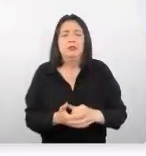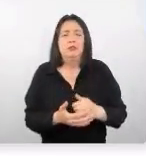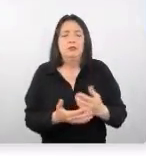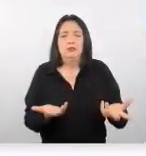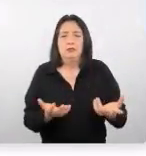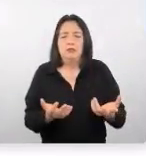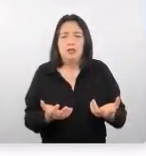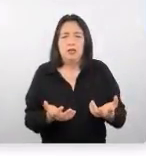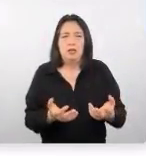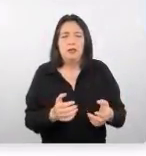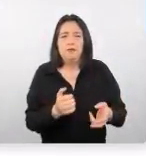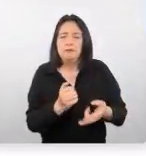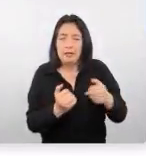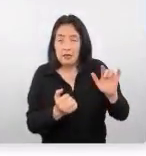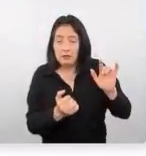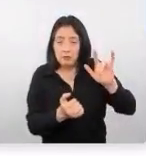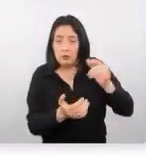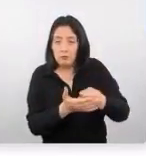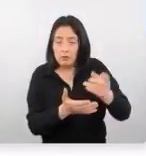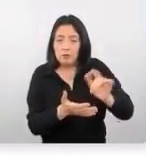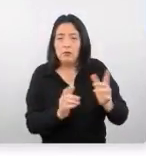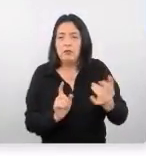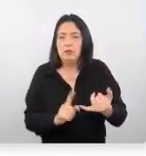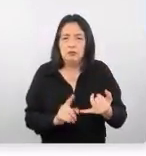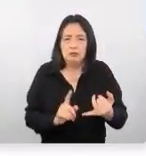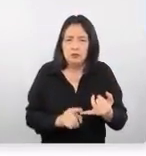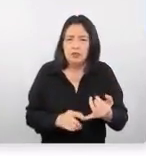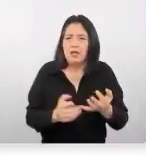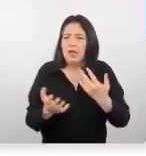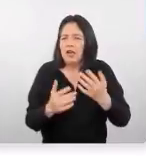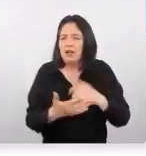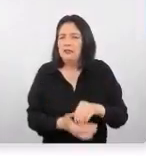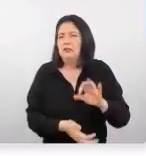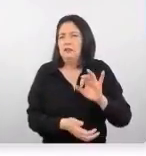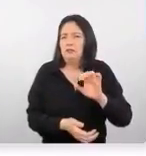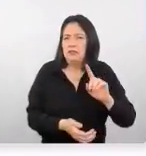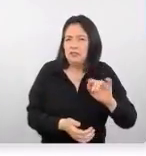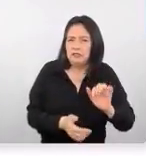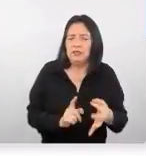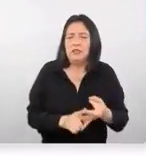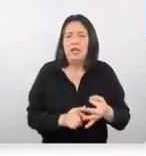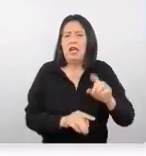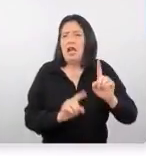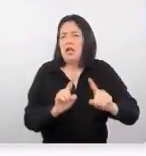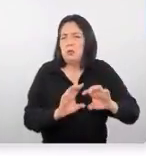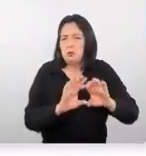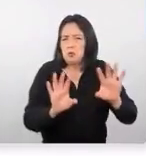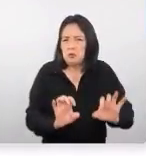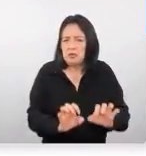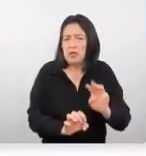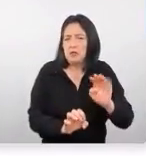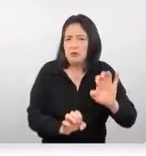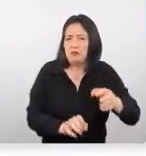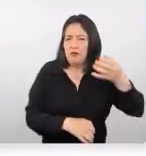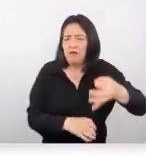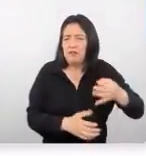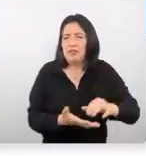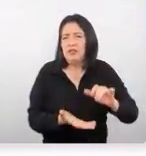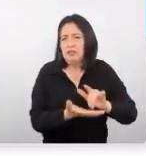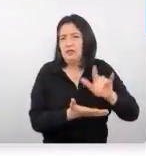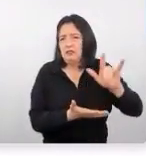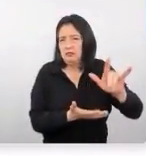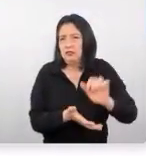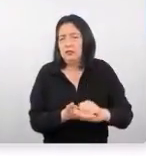reservas de vuelos, estamos hablando de C-Trip, estamos hablando de Fliji, alguna página web oficial de la aerolínea,